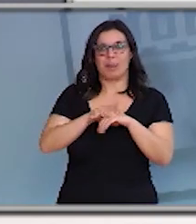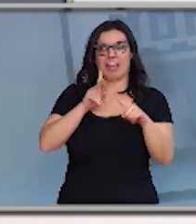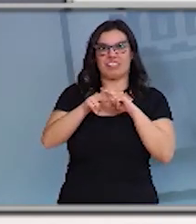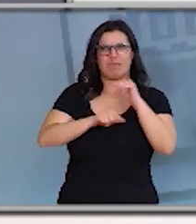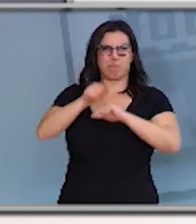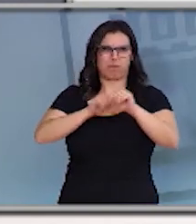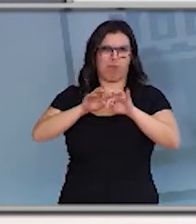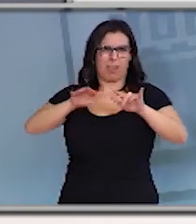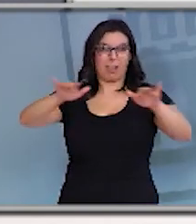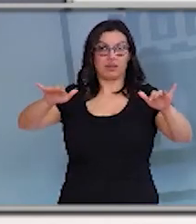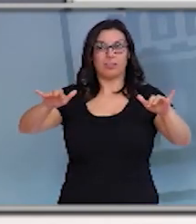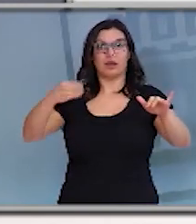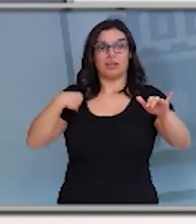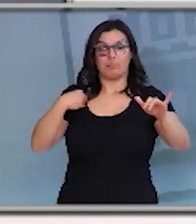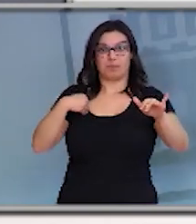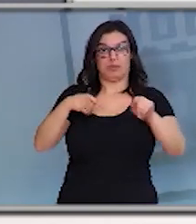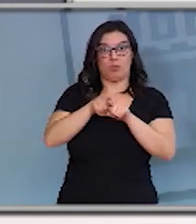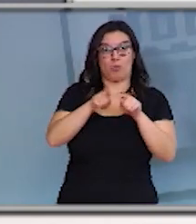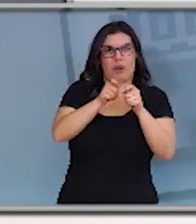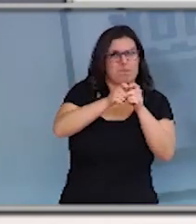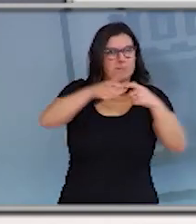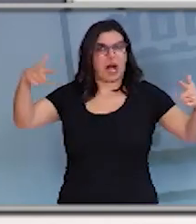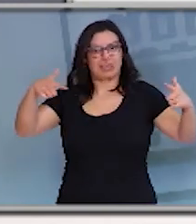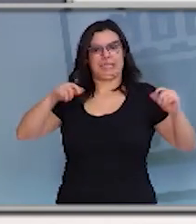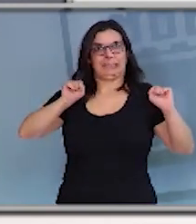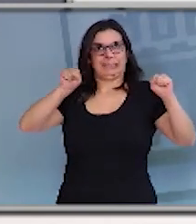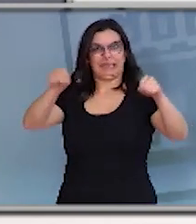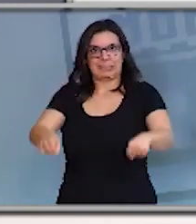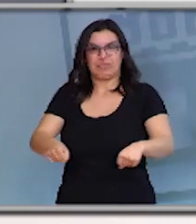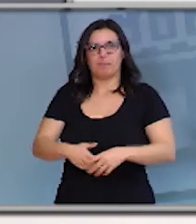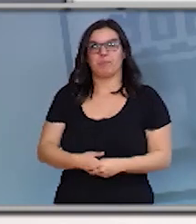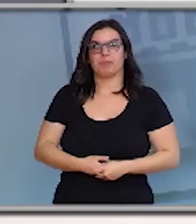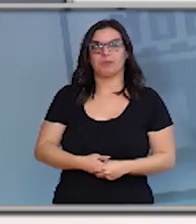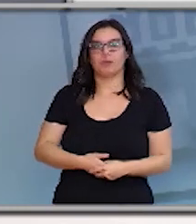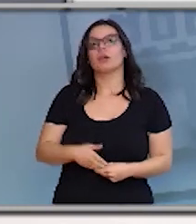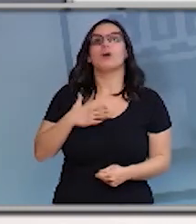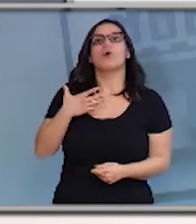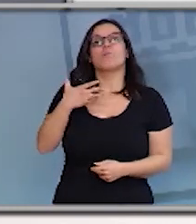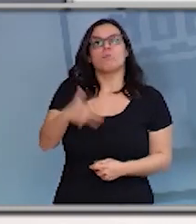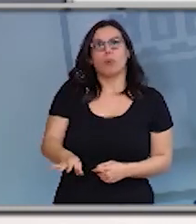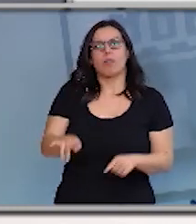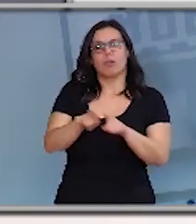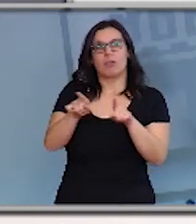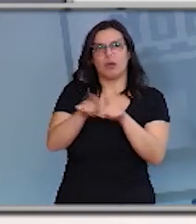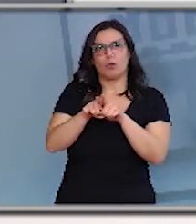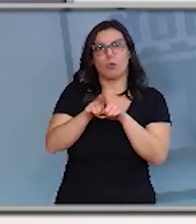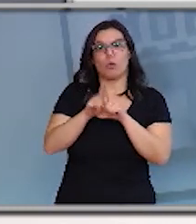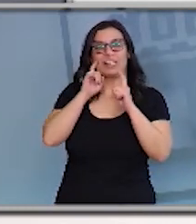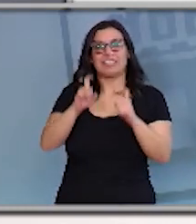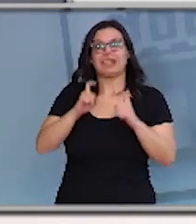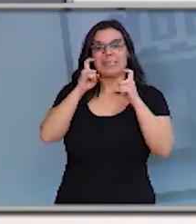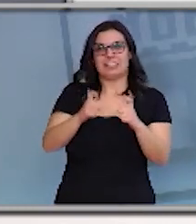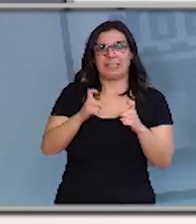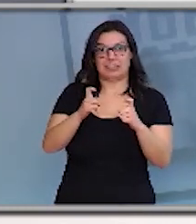contagio e retrasar o pico. Pode interrumpir a transmisión, reducir a intensidade da epidemia, mentre os sistemas